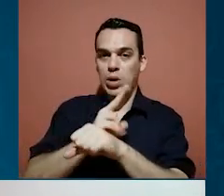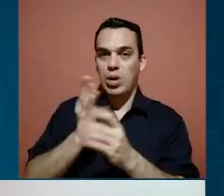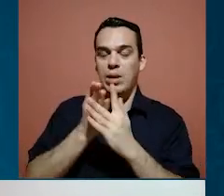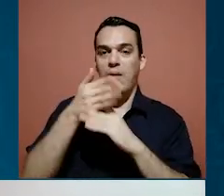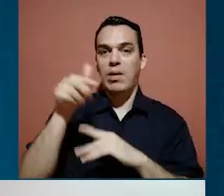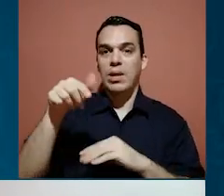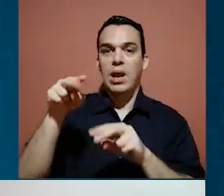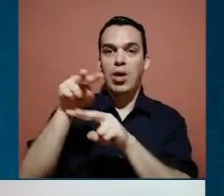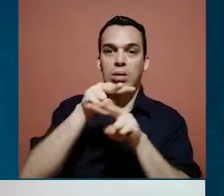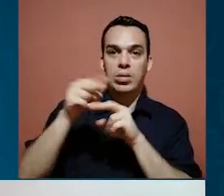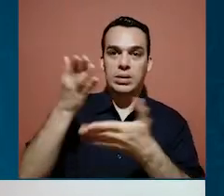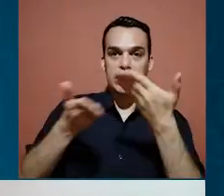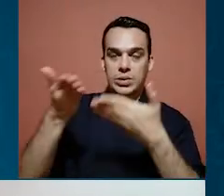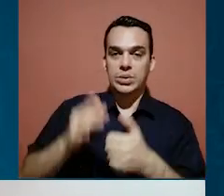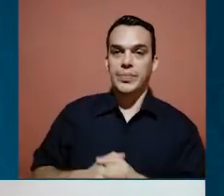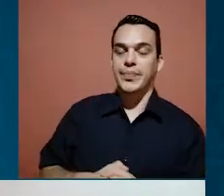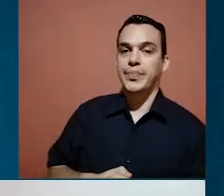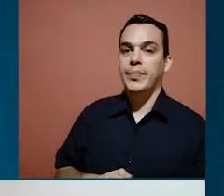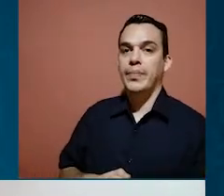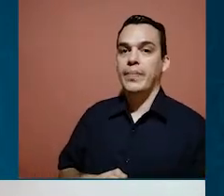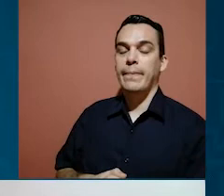a través de la Contraloría de Servicios.